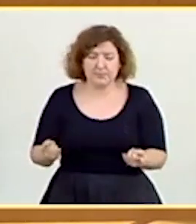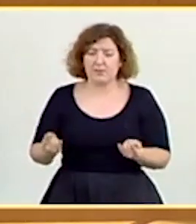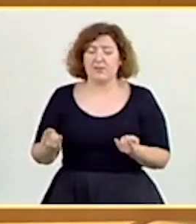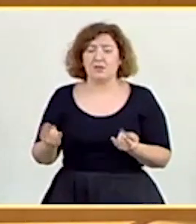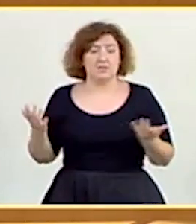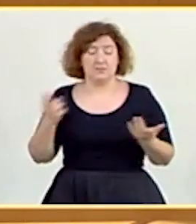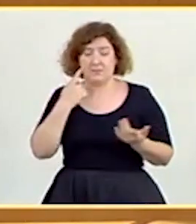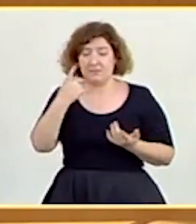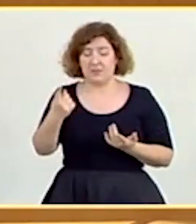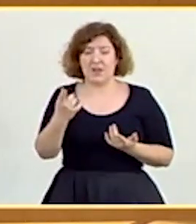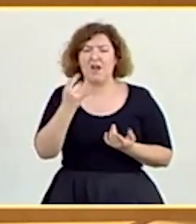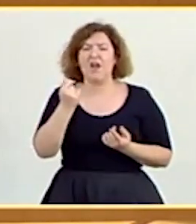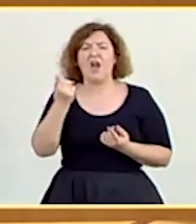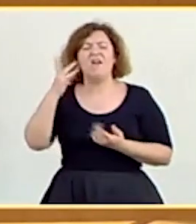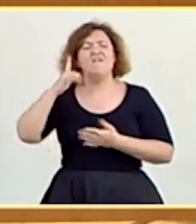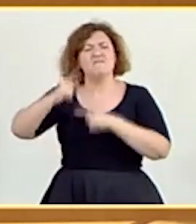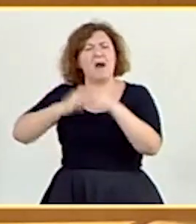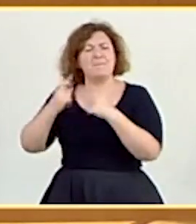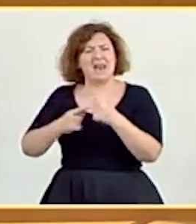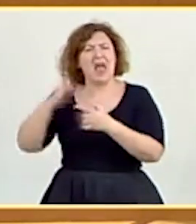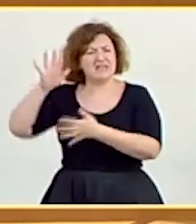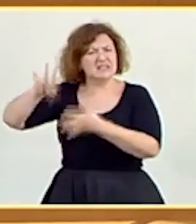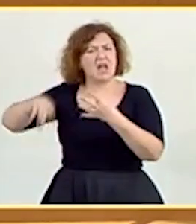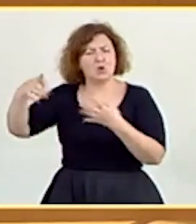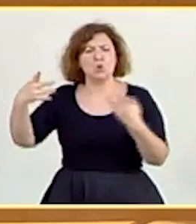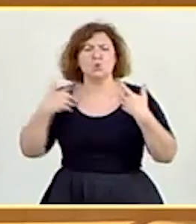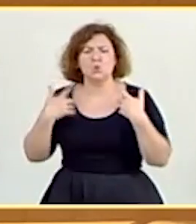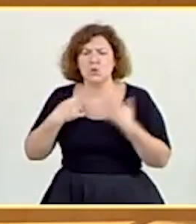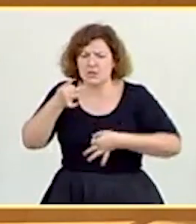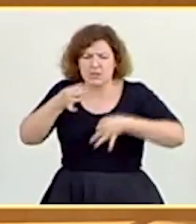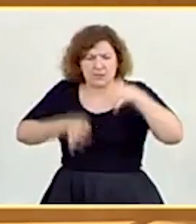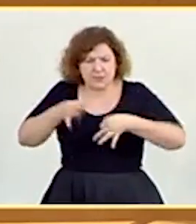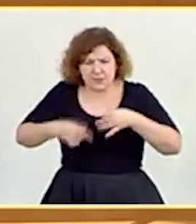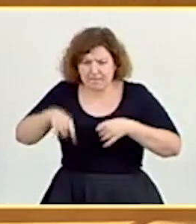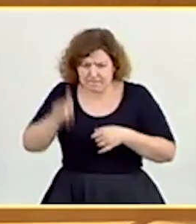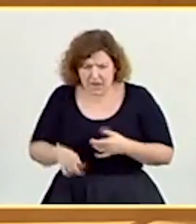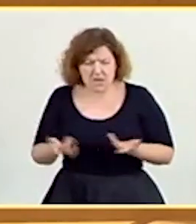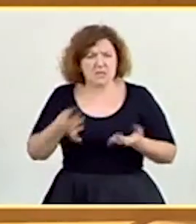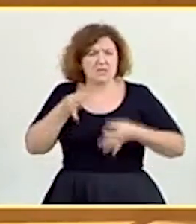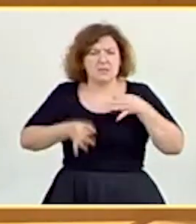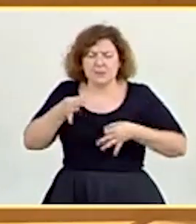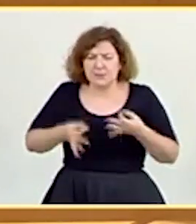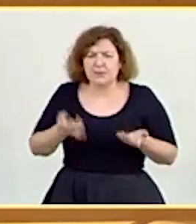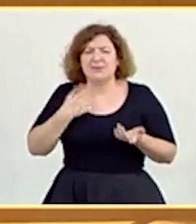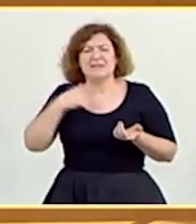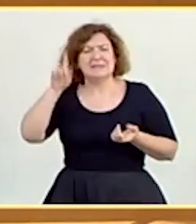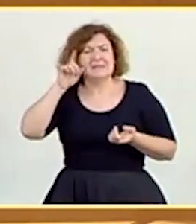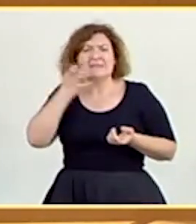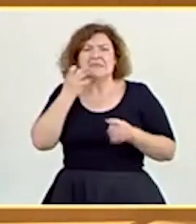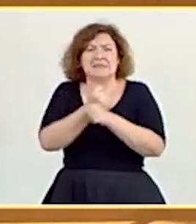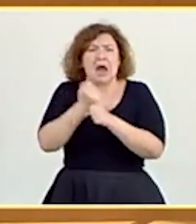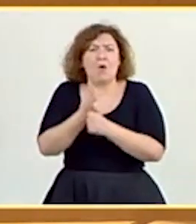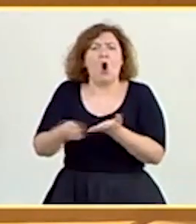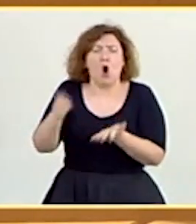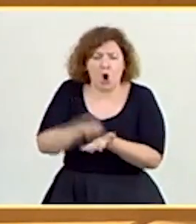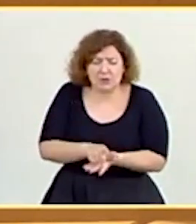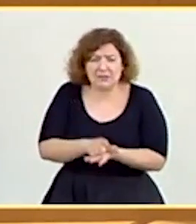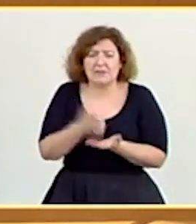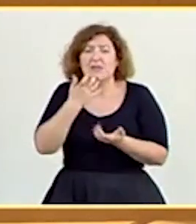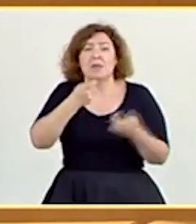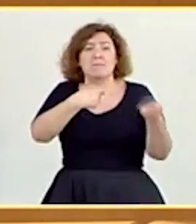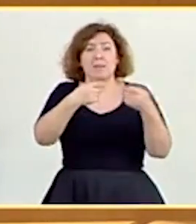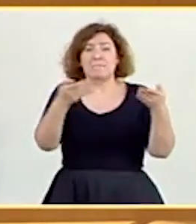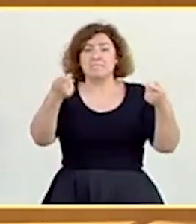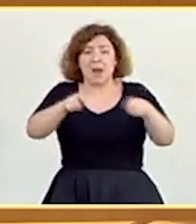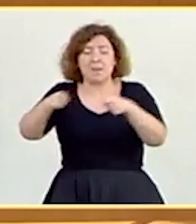muchísimas familias catalanas sufren para llegar a final de mes, están en vilo por saber si van a poder recuperar su trabajo, van a poder abrir sus pequeños